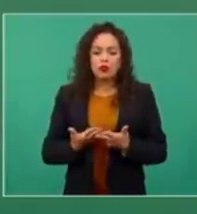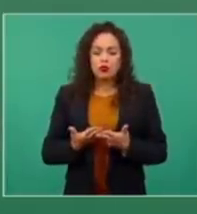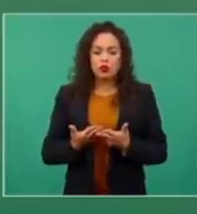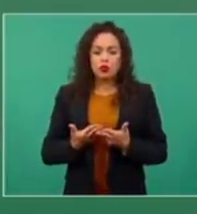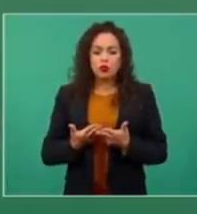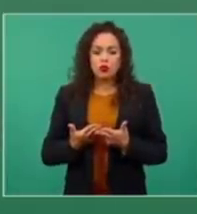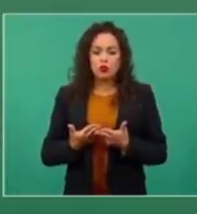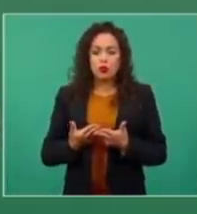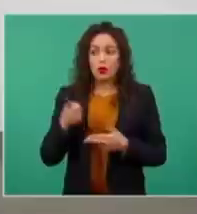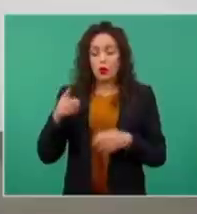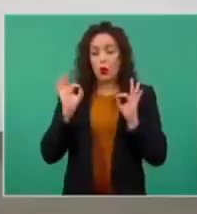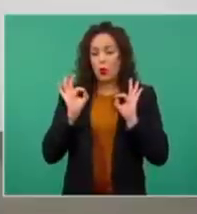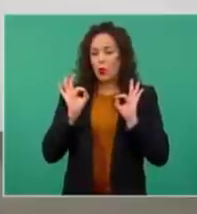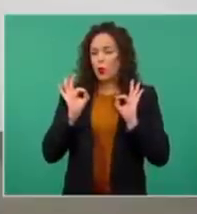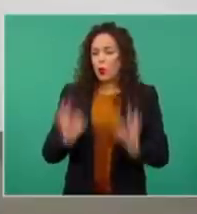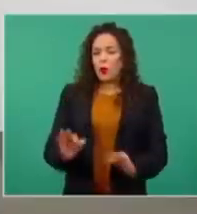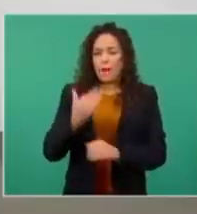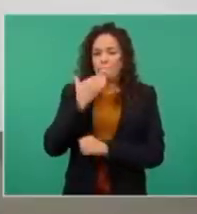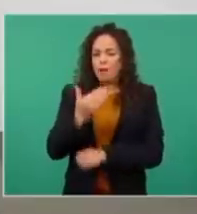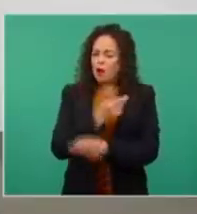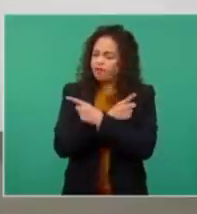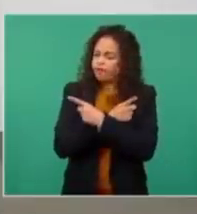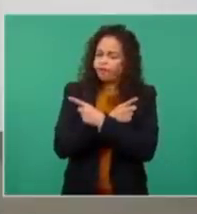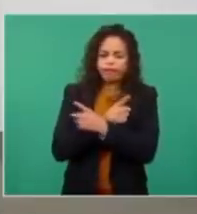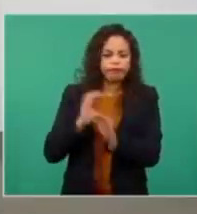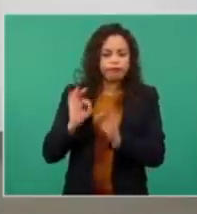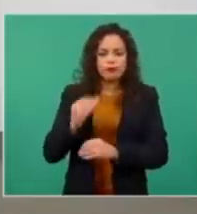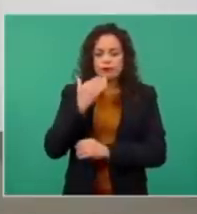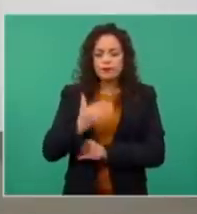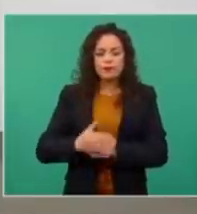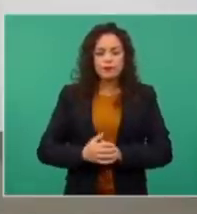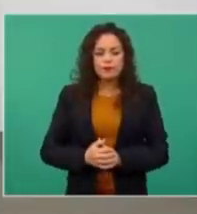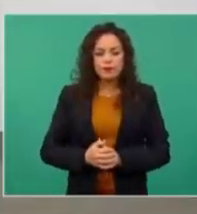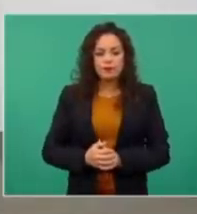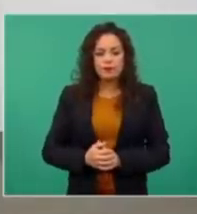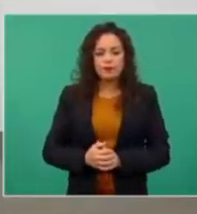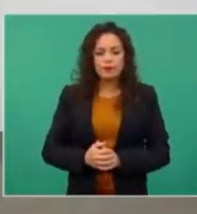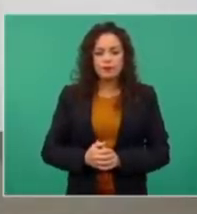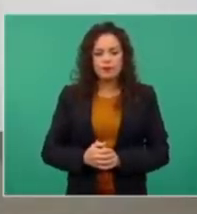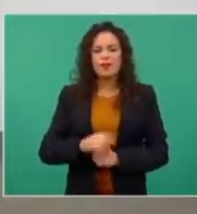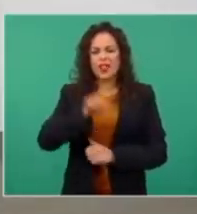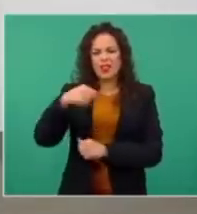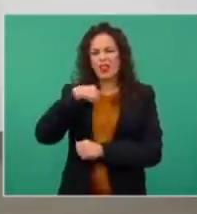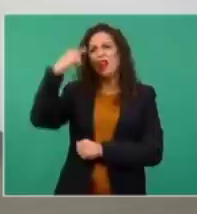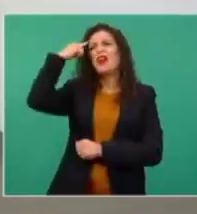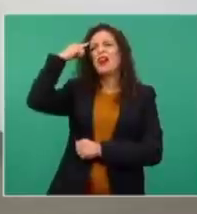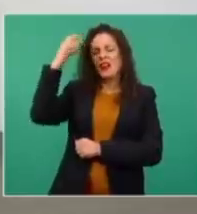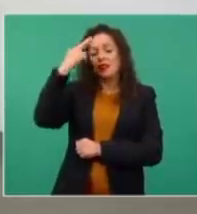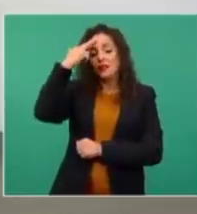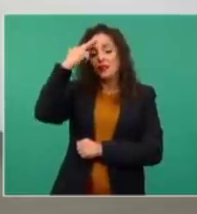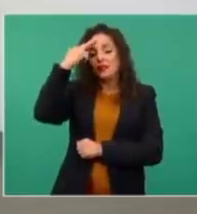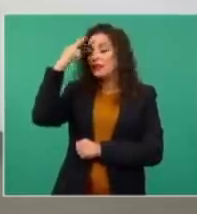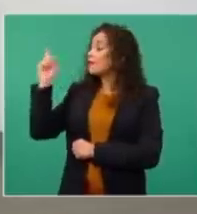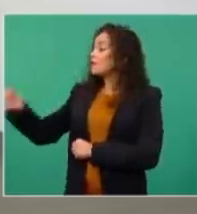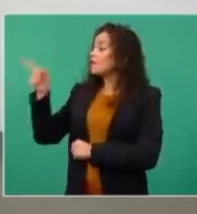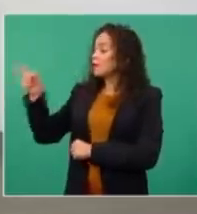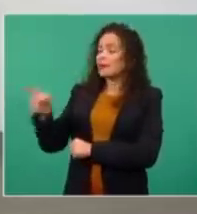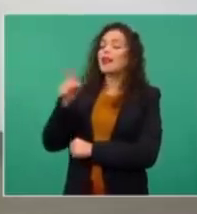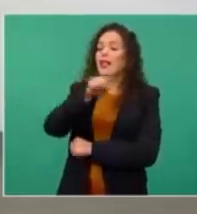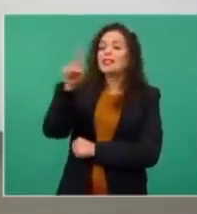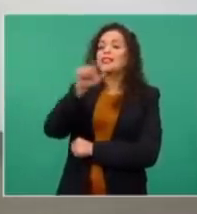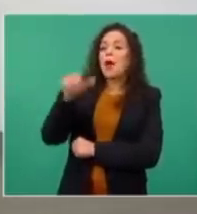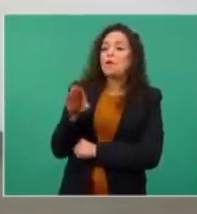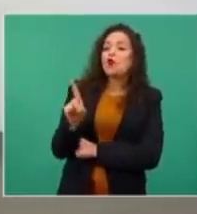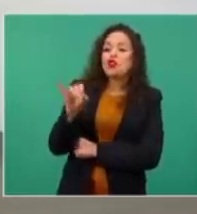decente. Ya me voy a acordar. Samudio, Fix Samudio.